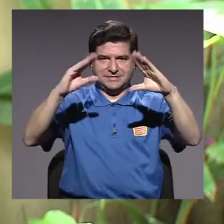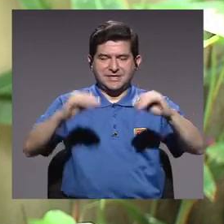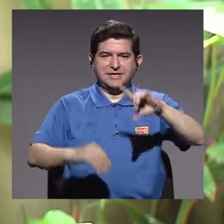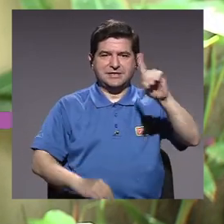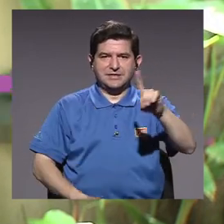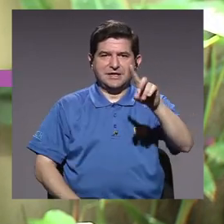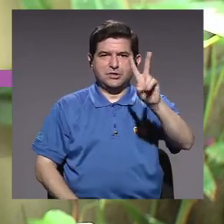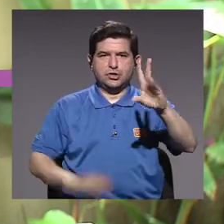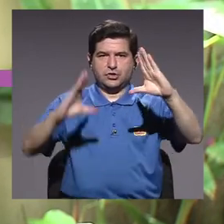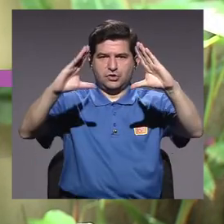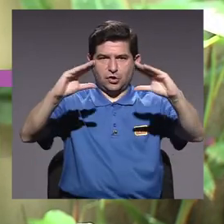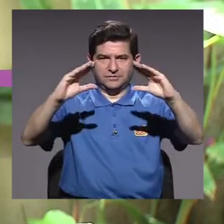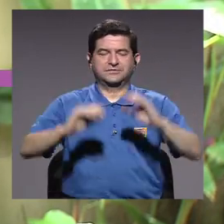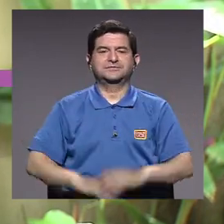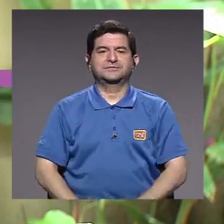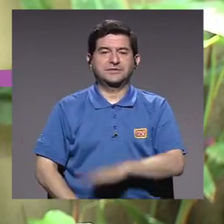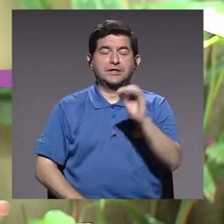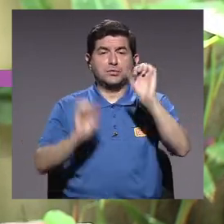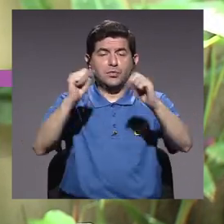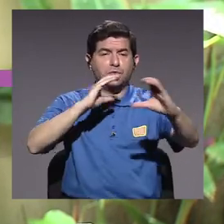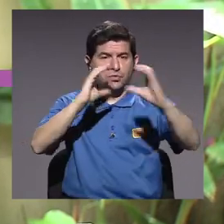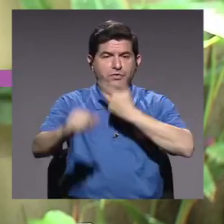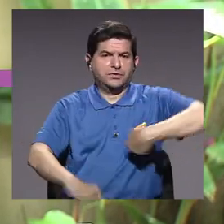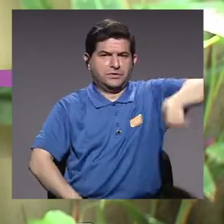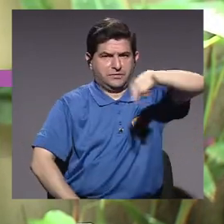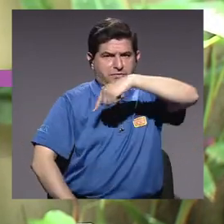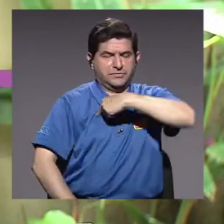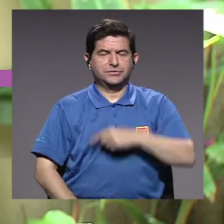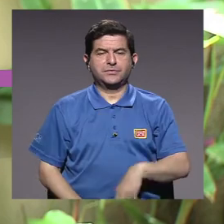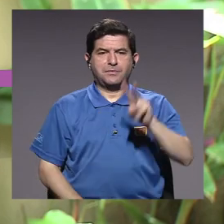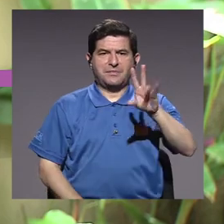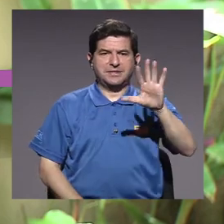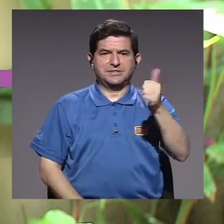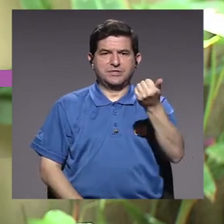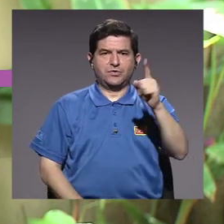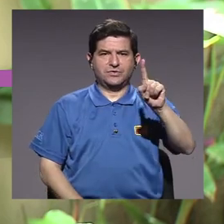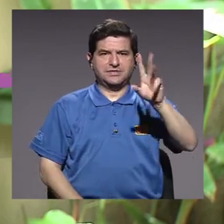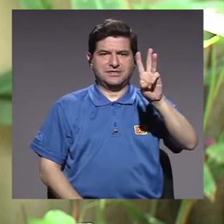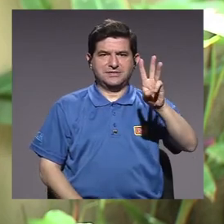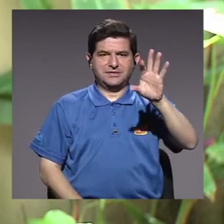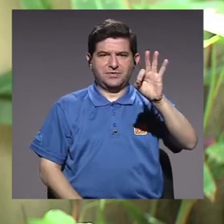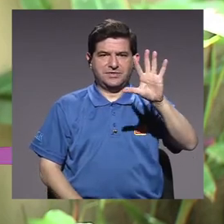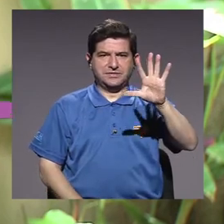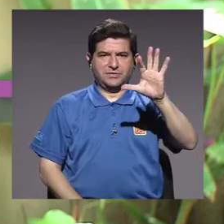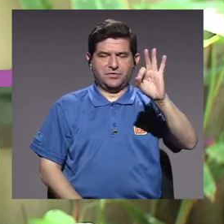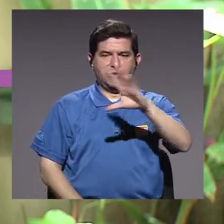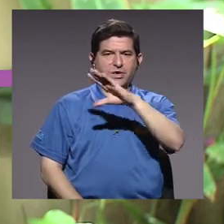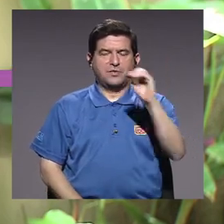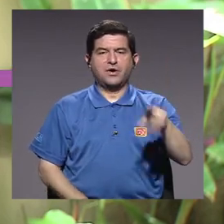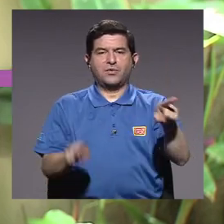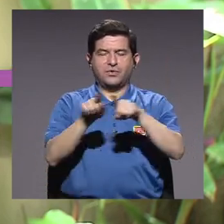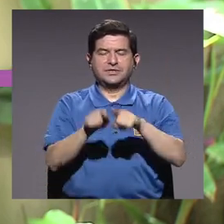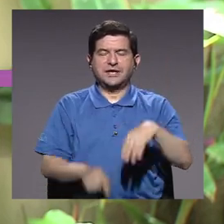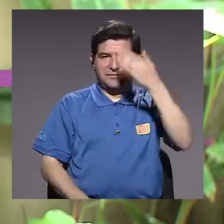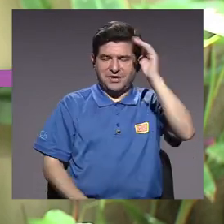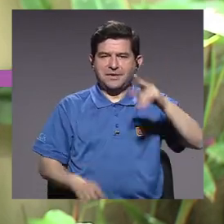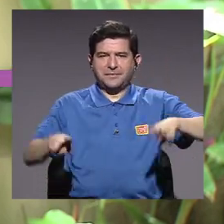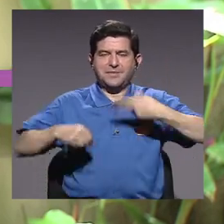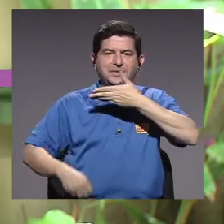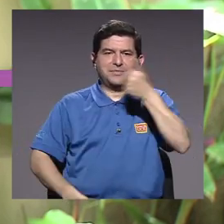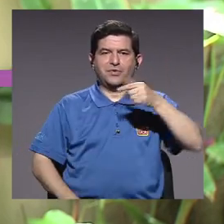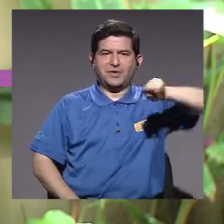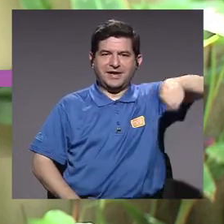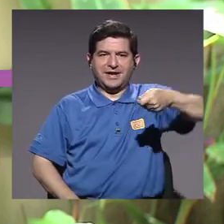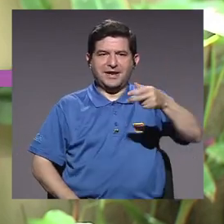7 de la noche, domingos a las 2 de la tarde y que puedan comunicarse con nosotros al 2511-6959 o a nuestro Facebook,